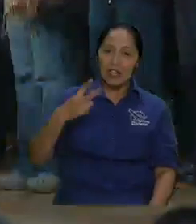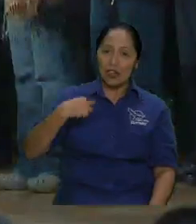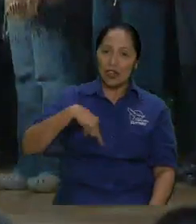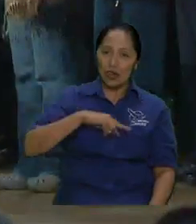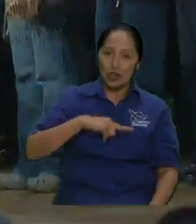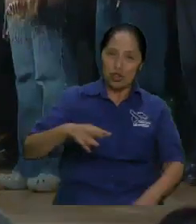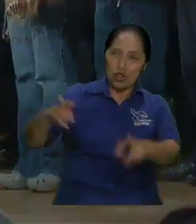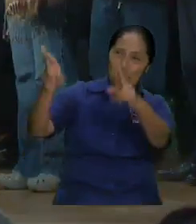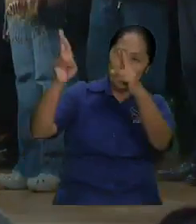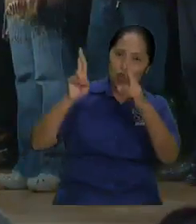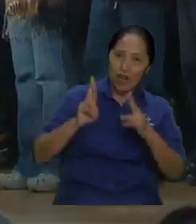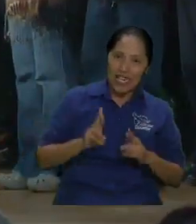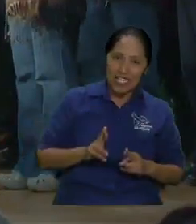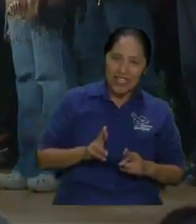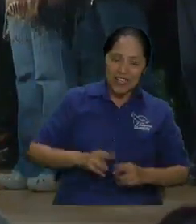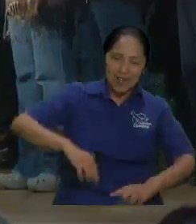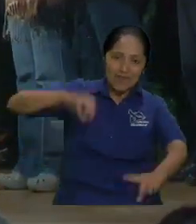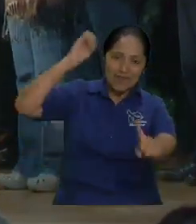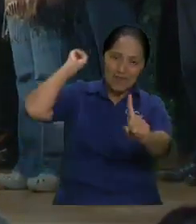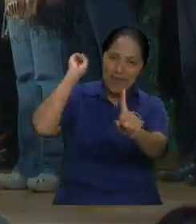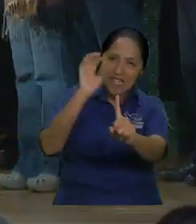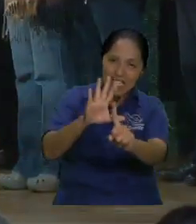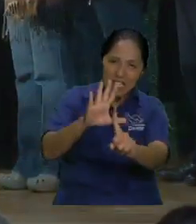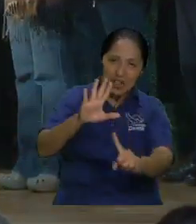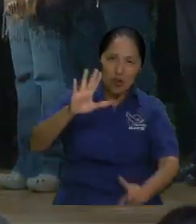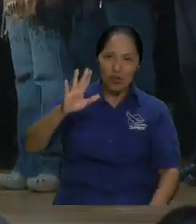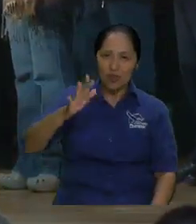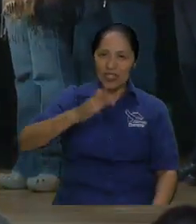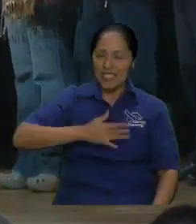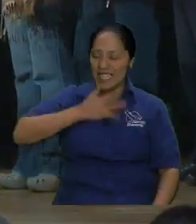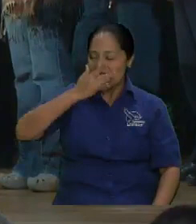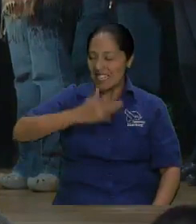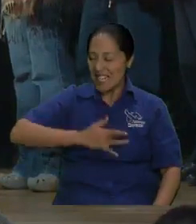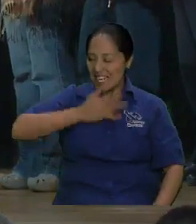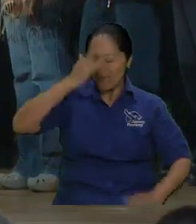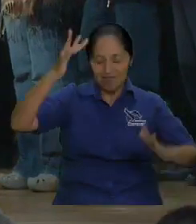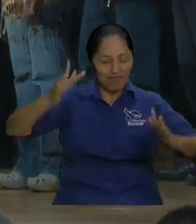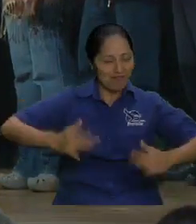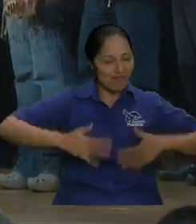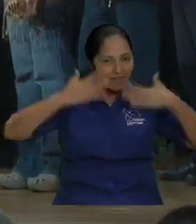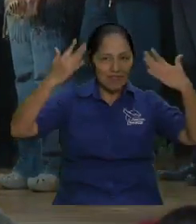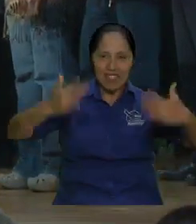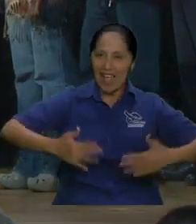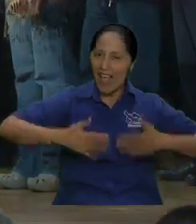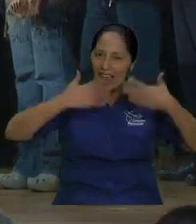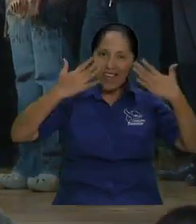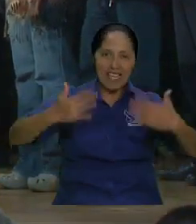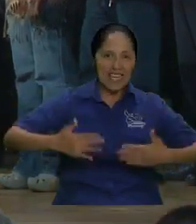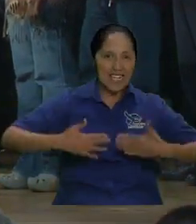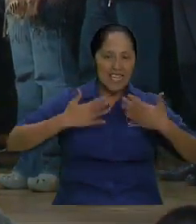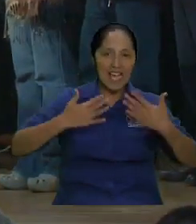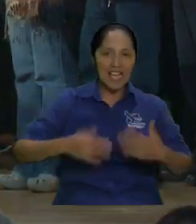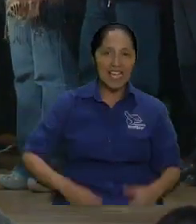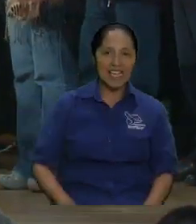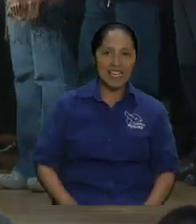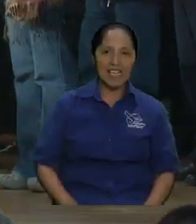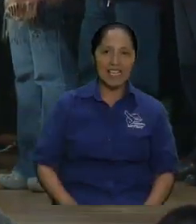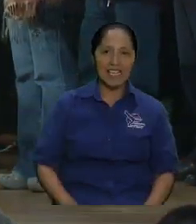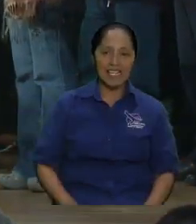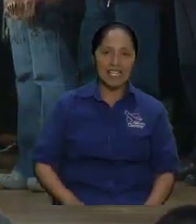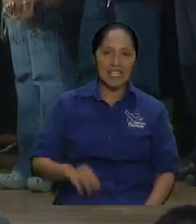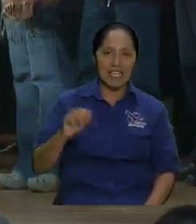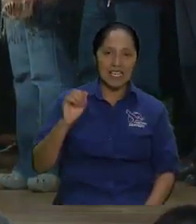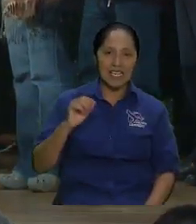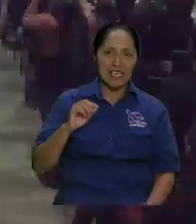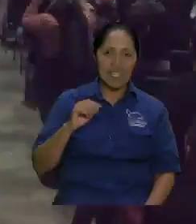pero volverá con alegría trayendo llenas las guerrillas y ahí vas con todos los toda la familia todos